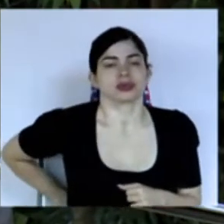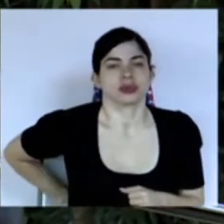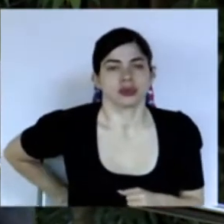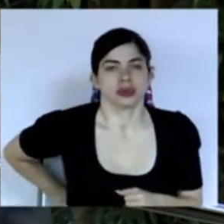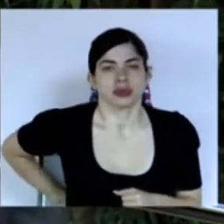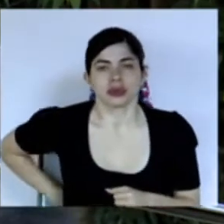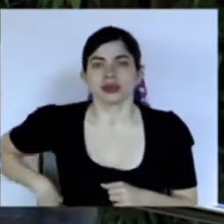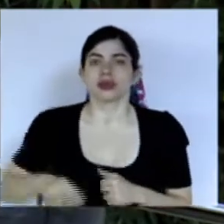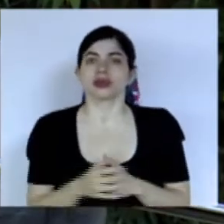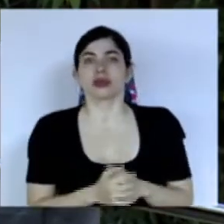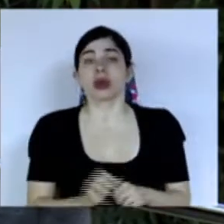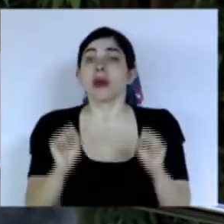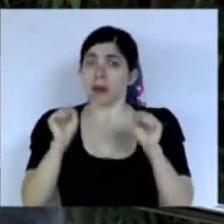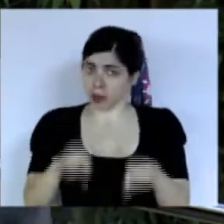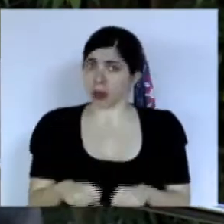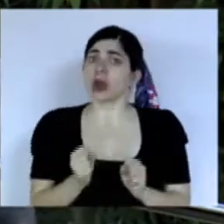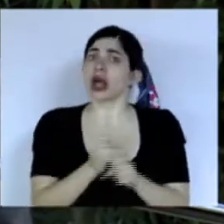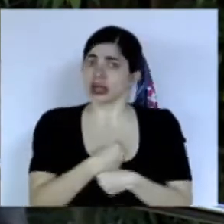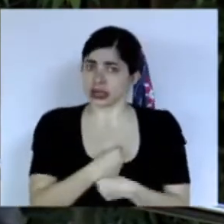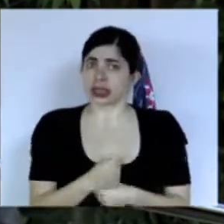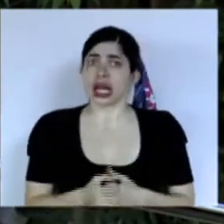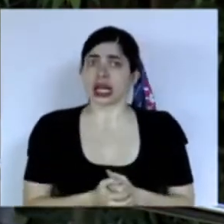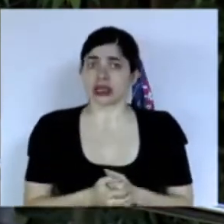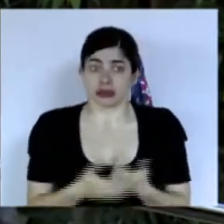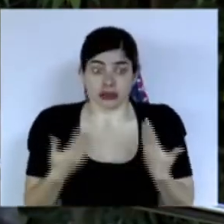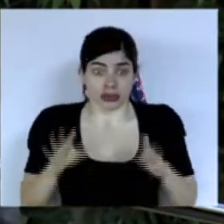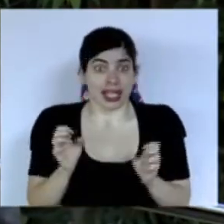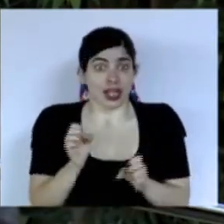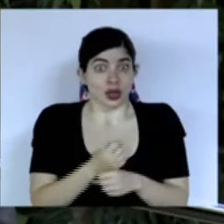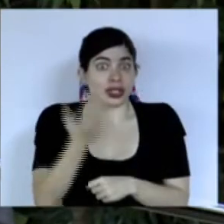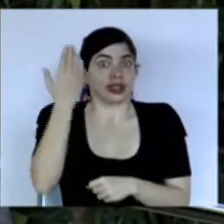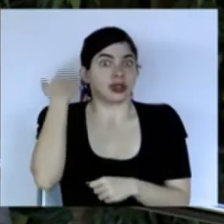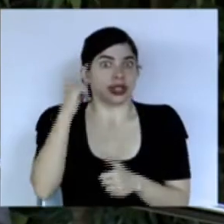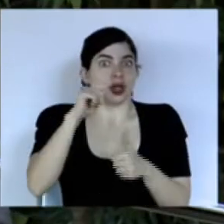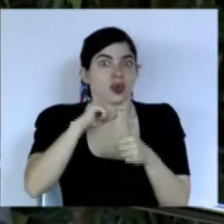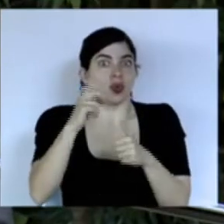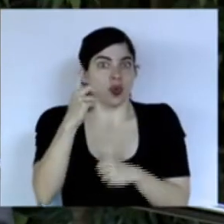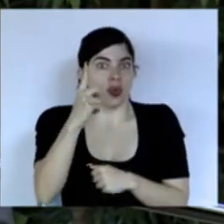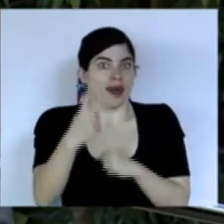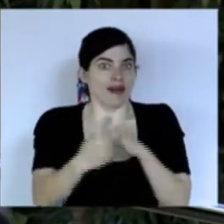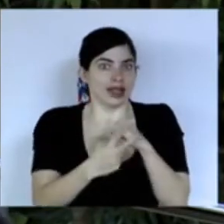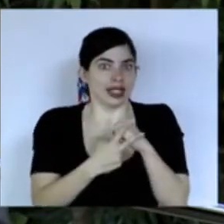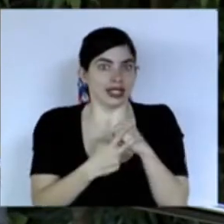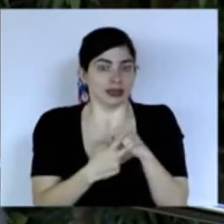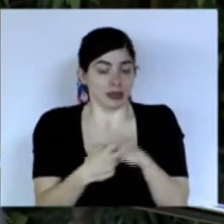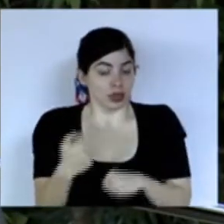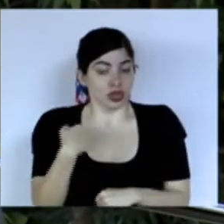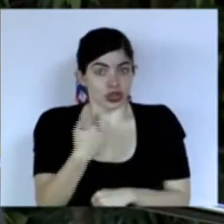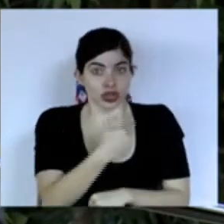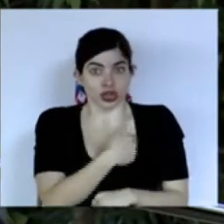y lo podemos hacer ya lo hicimos una vez nosotros